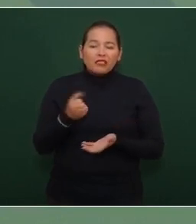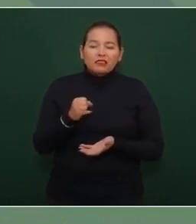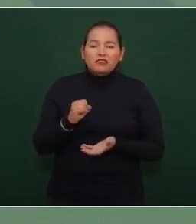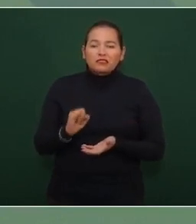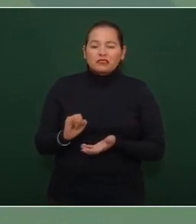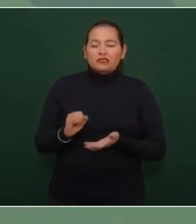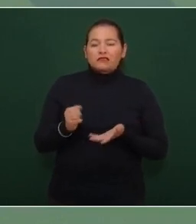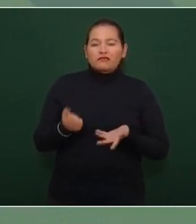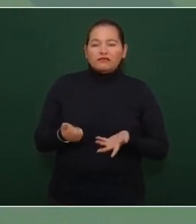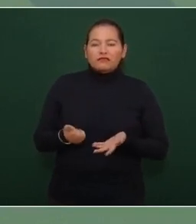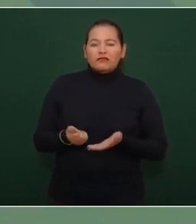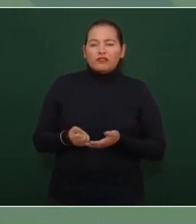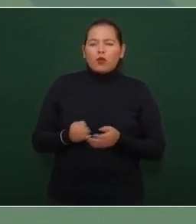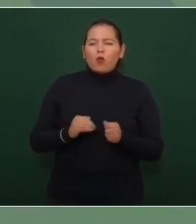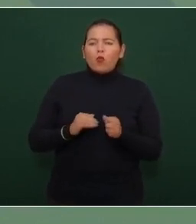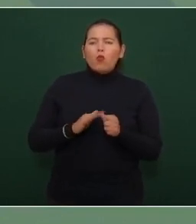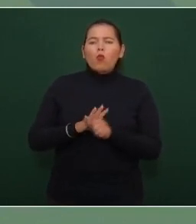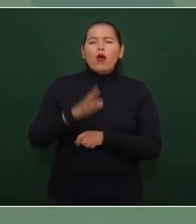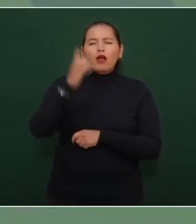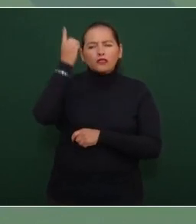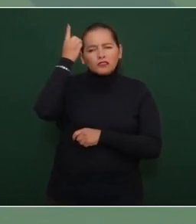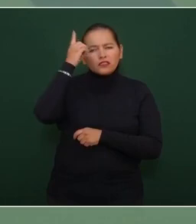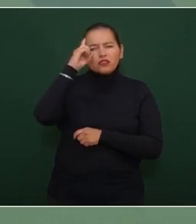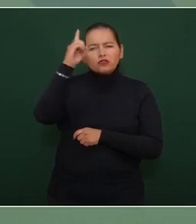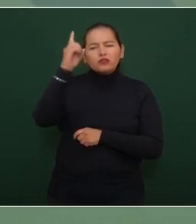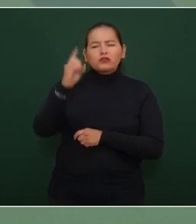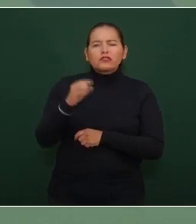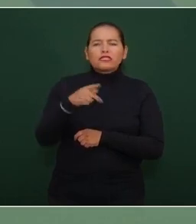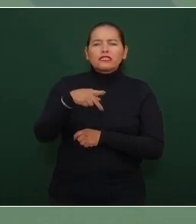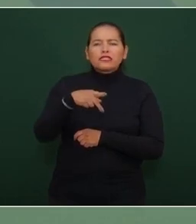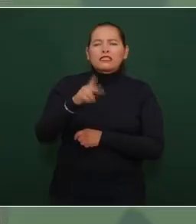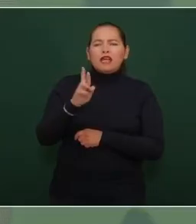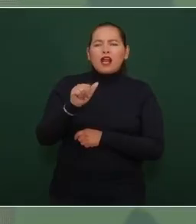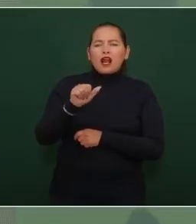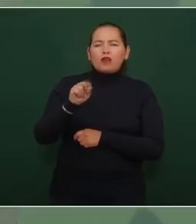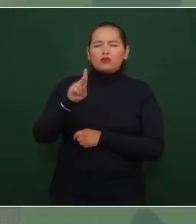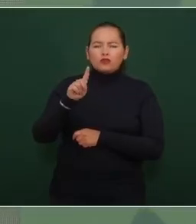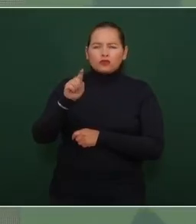cuál es el Dios de Krause el dinero